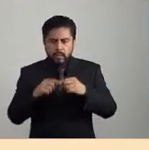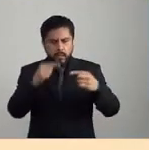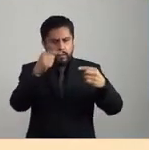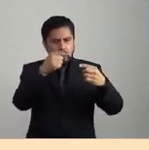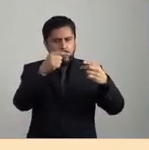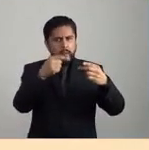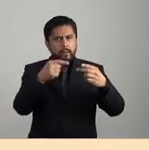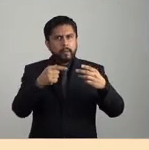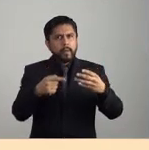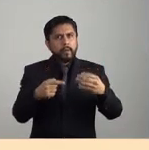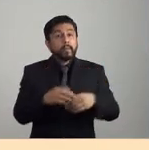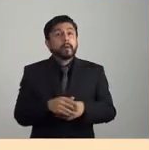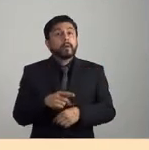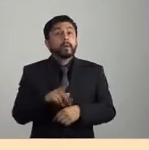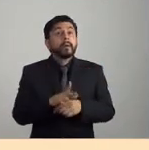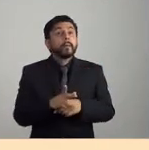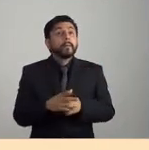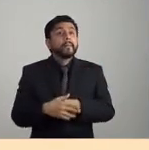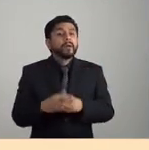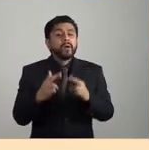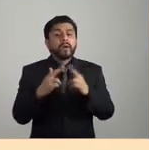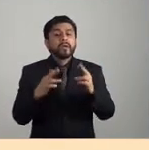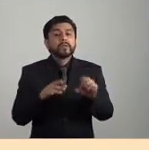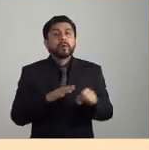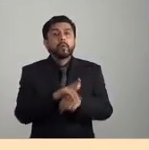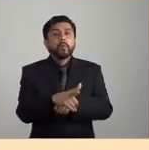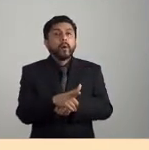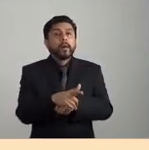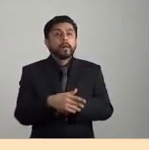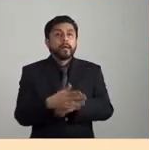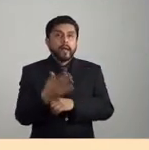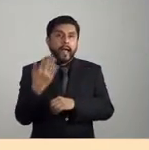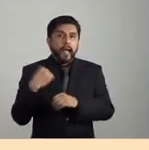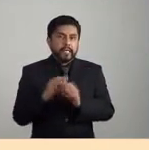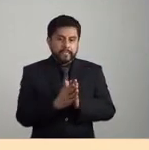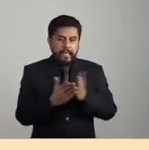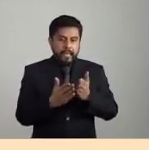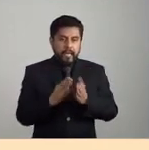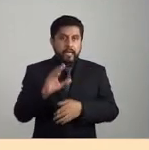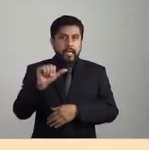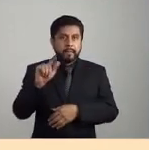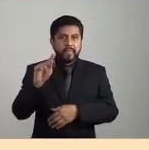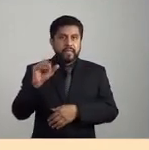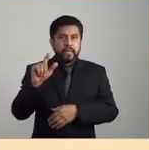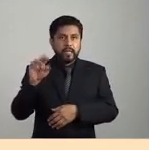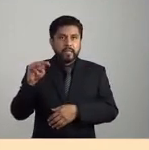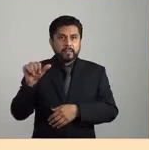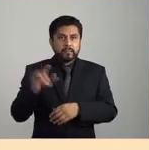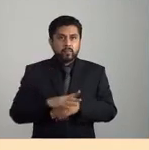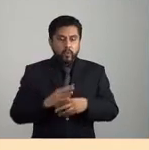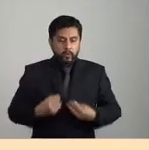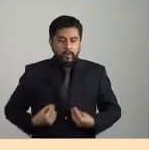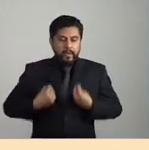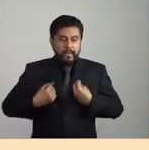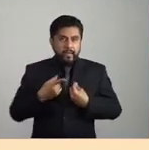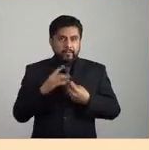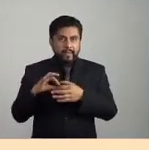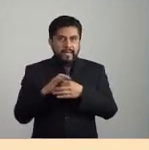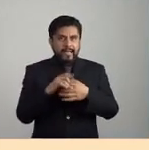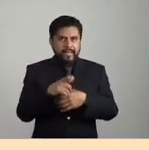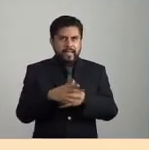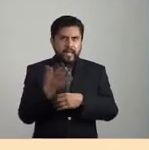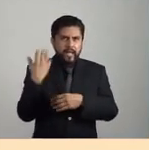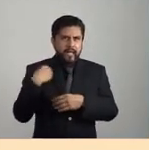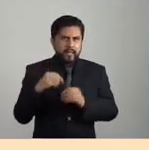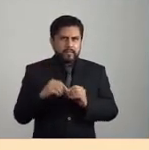sobre todo en relación con la publicación del capitalismo en la trama de la vida que ellos están publicando, que es